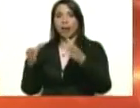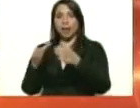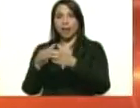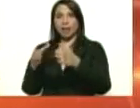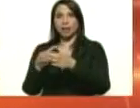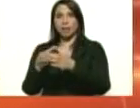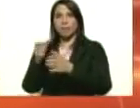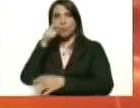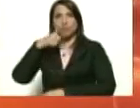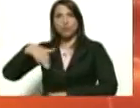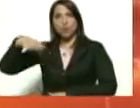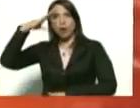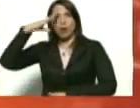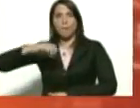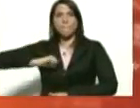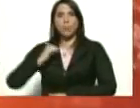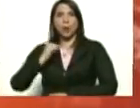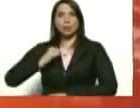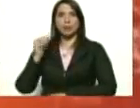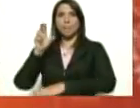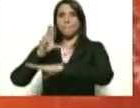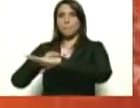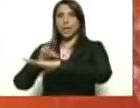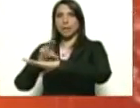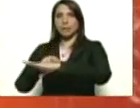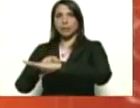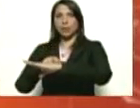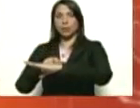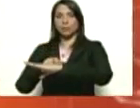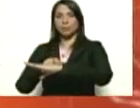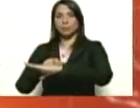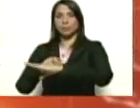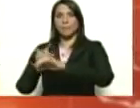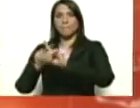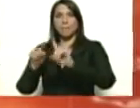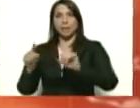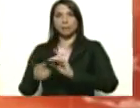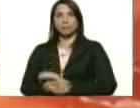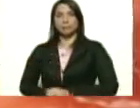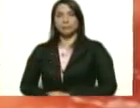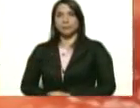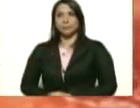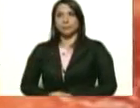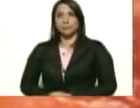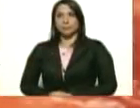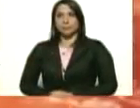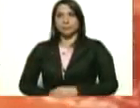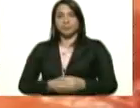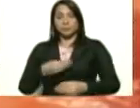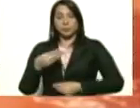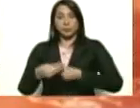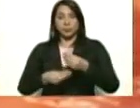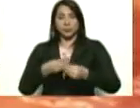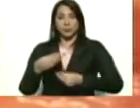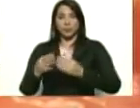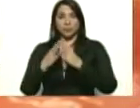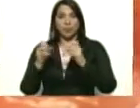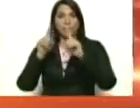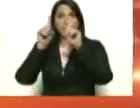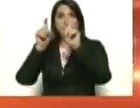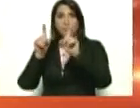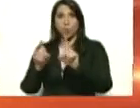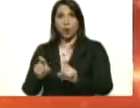militar, policial, todo el equipo médico para ir a hacer todas las pruebas